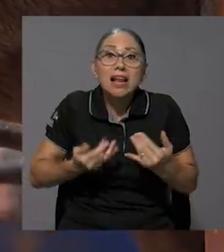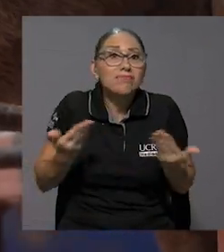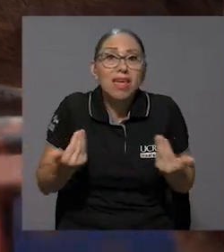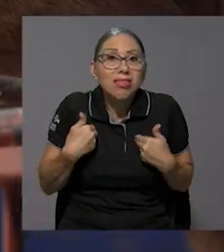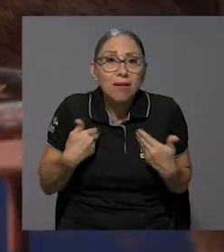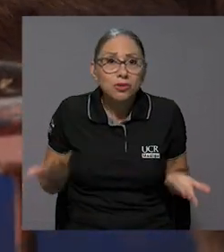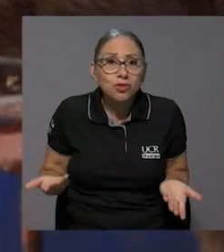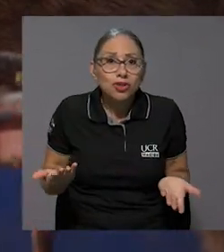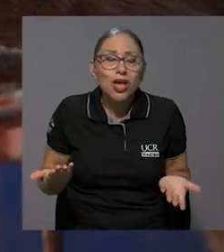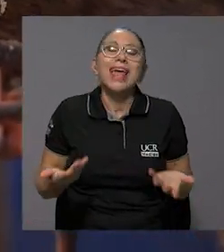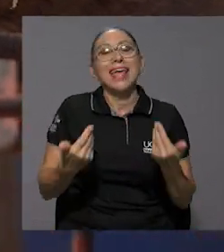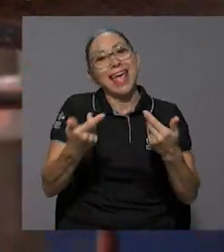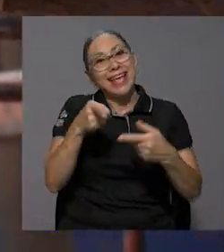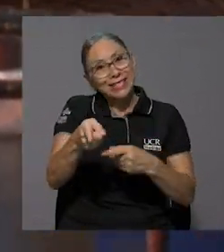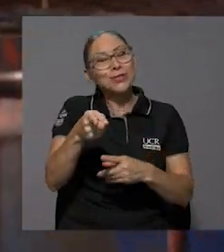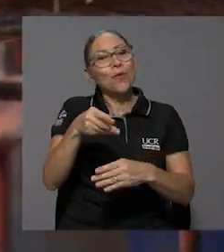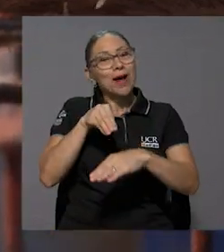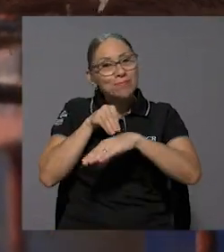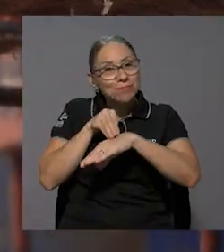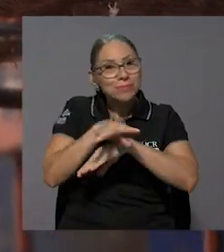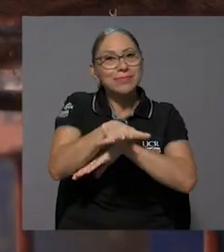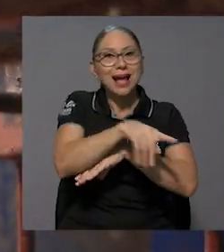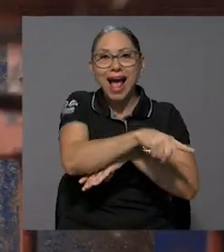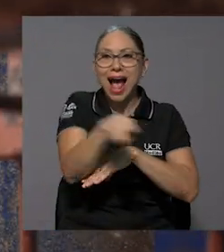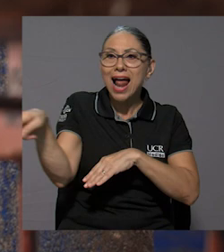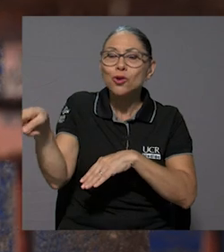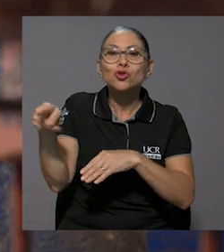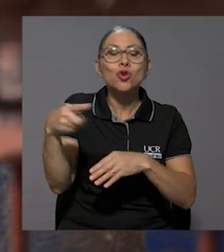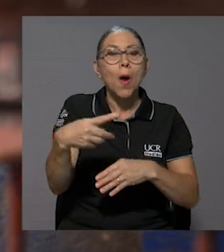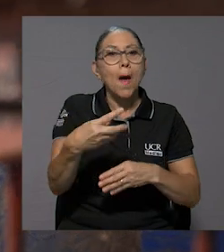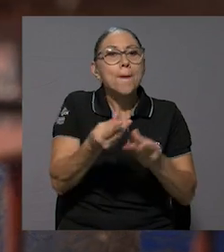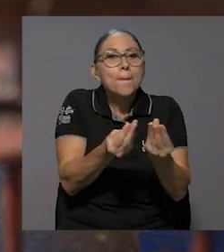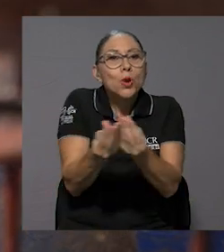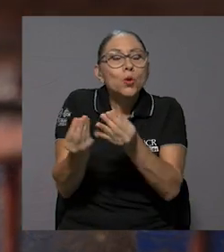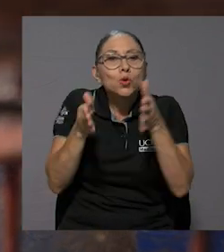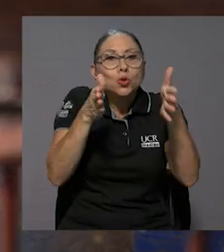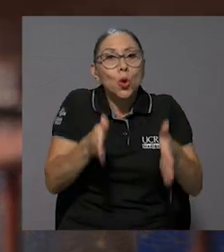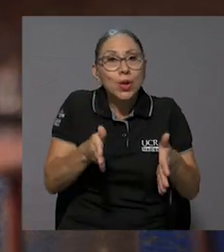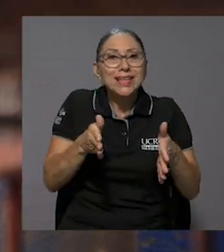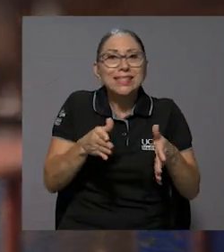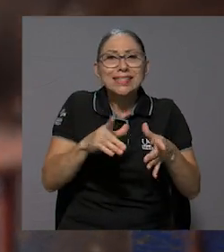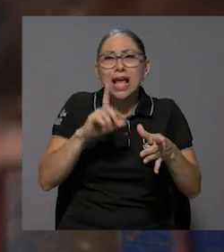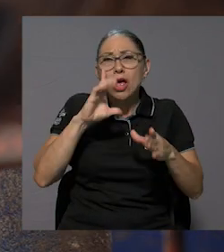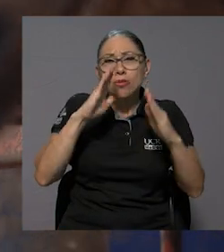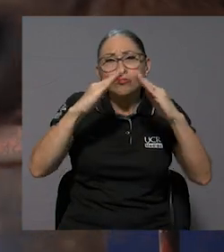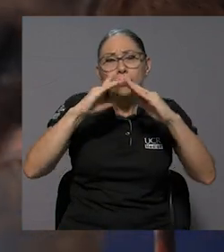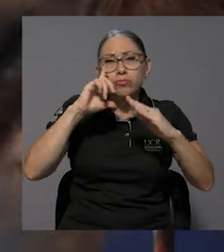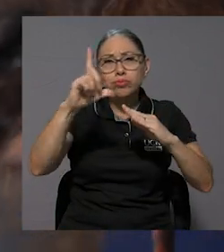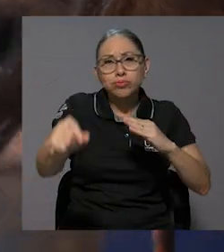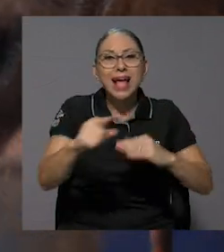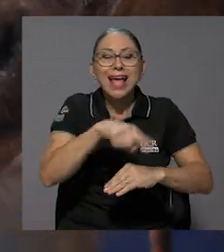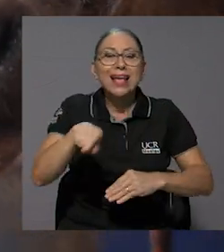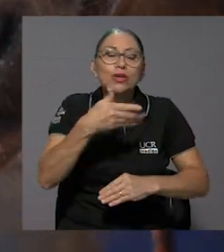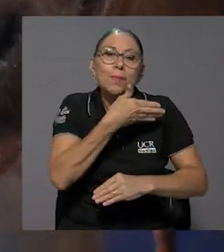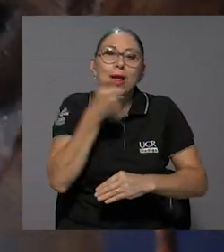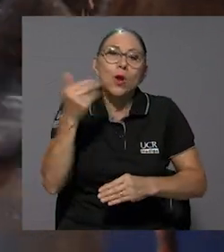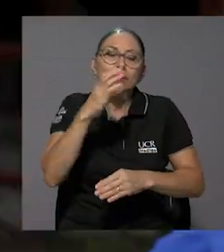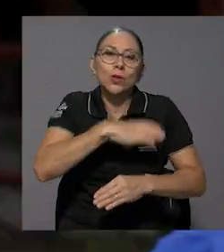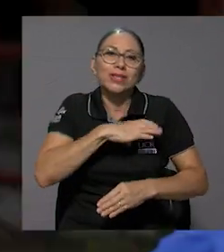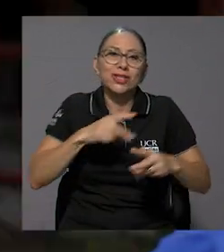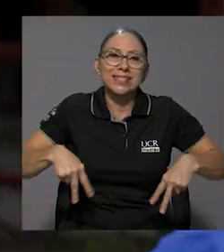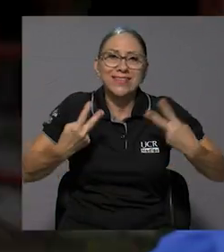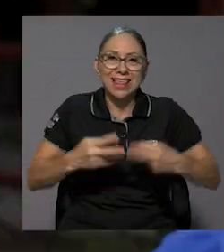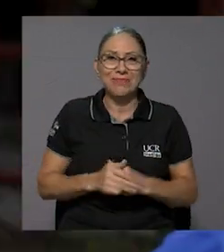cuentas lo que tenemos es una repercusión en los productores agropecuarios que están en zonas rurales para que tengan mejores condiciones de vida.